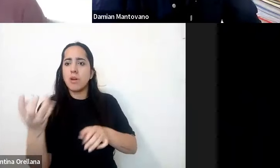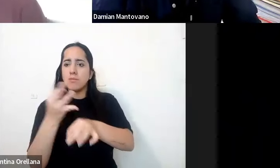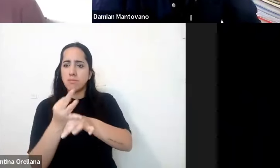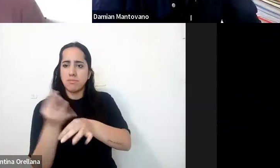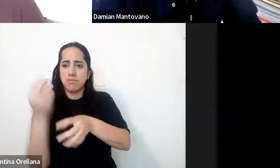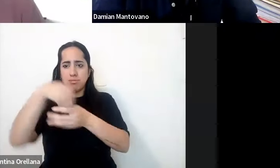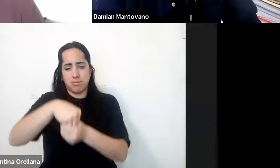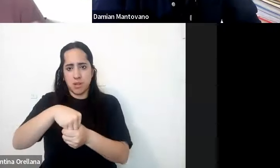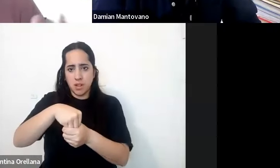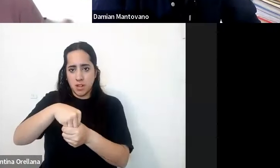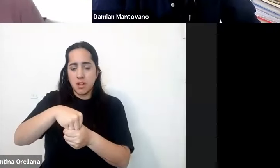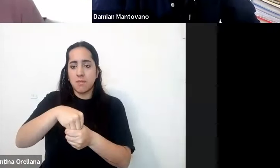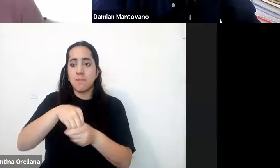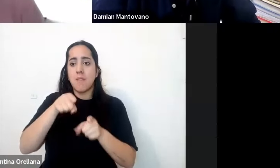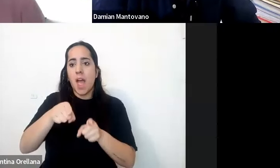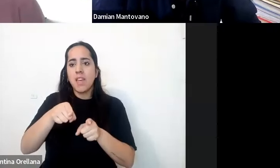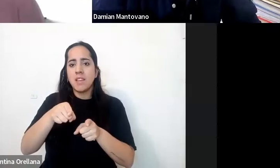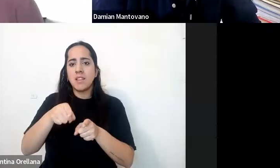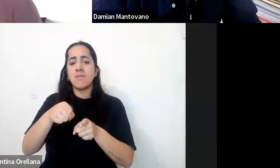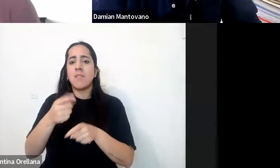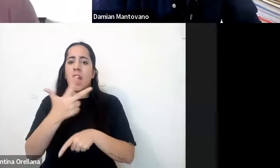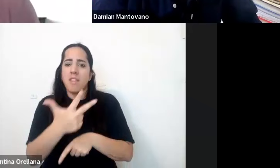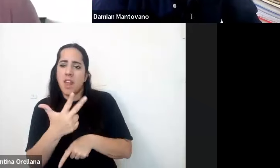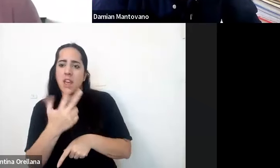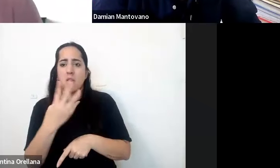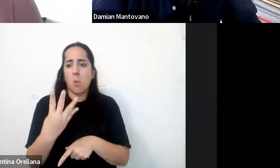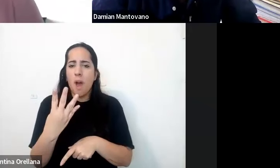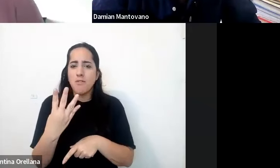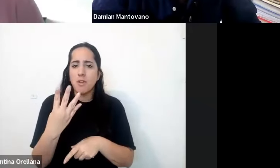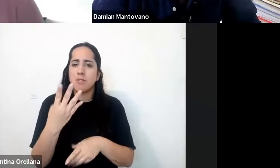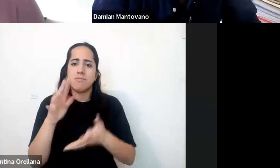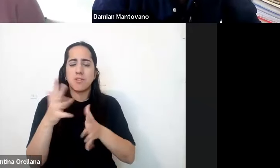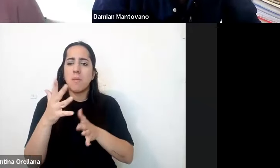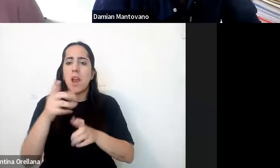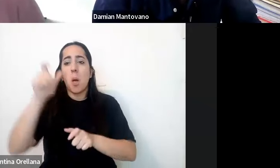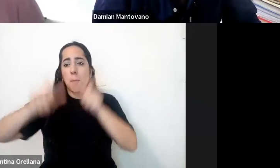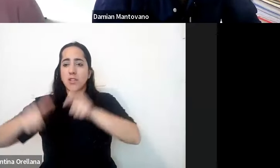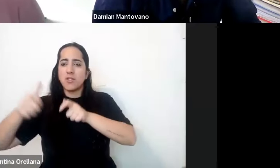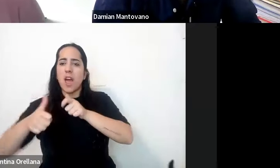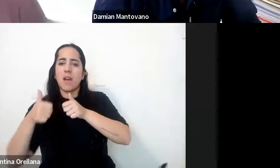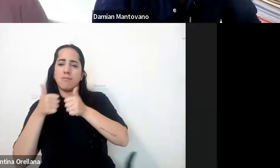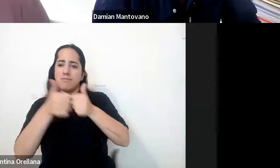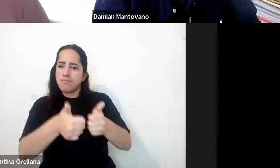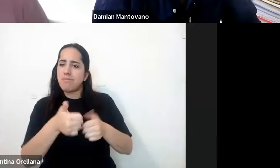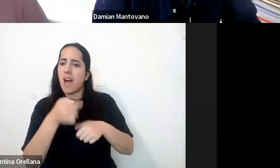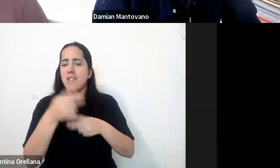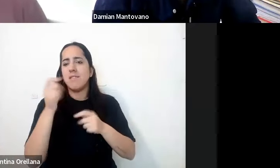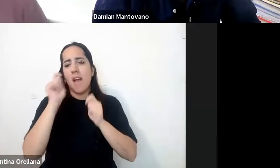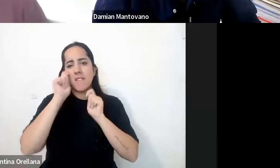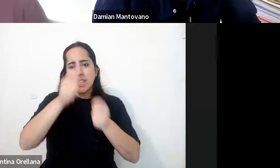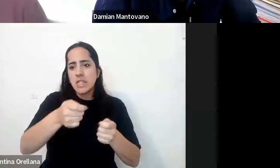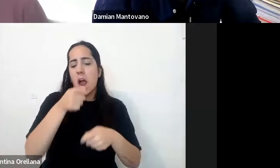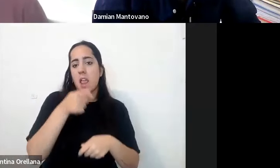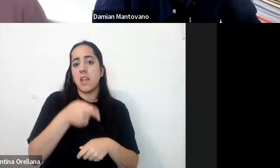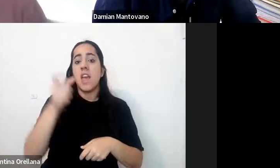establecimiento en el que tendrán 3 o 4 visitas de formadores que van a verlos y 10 semanas en el